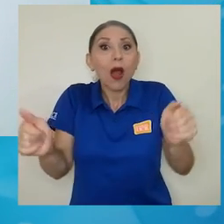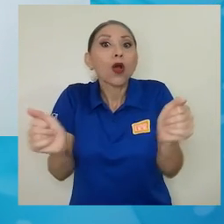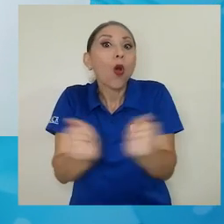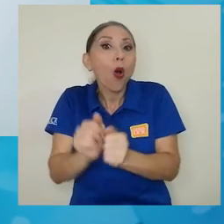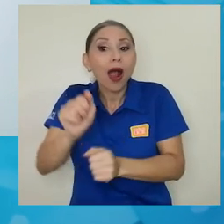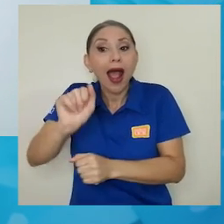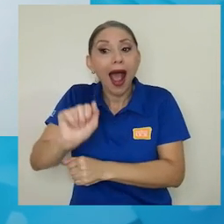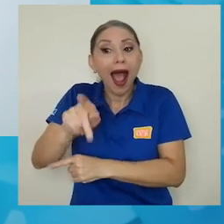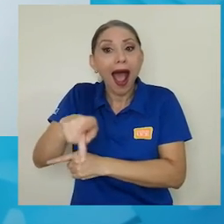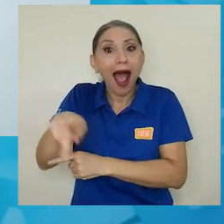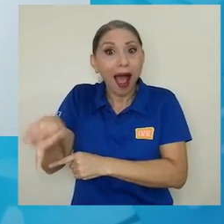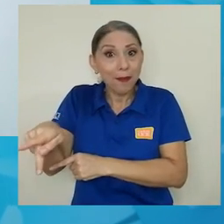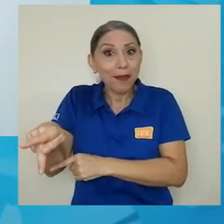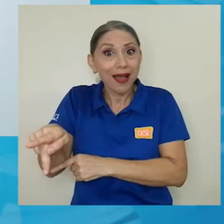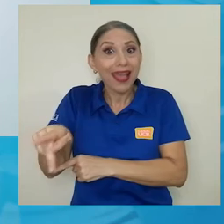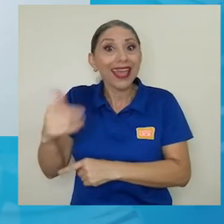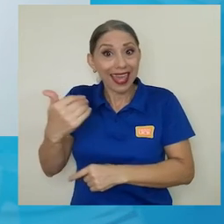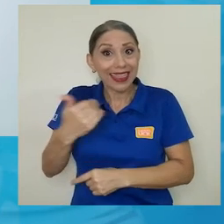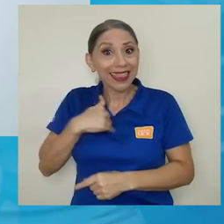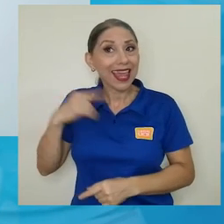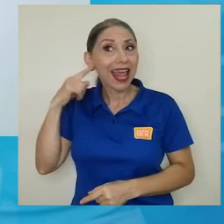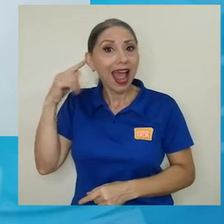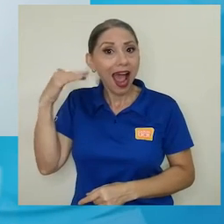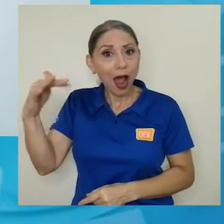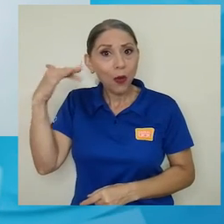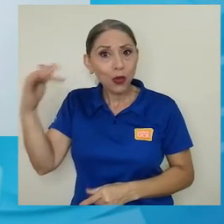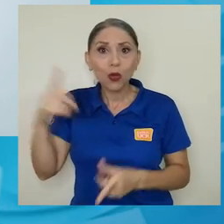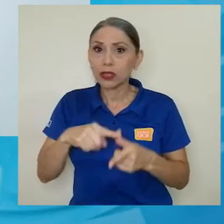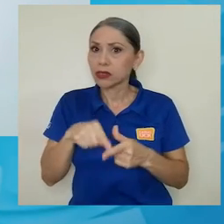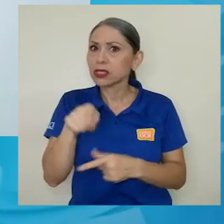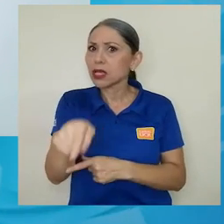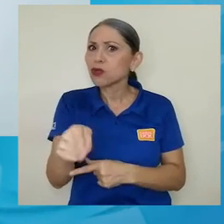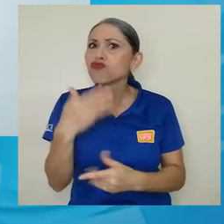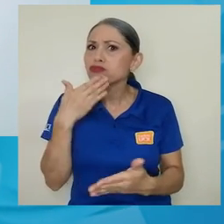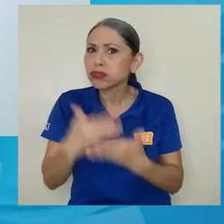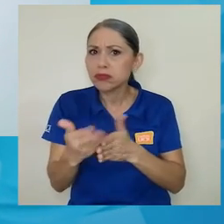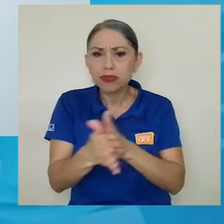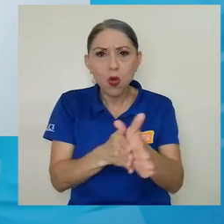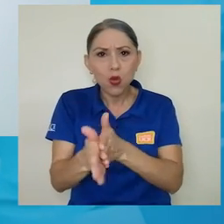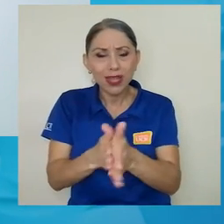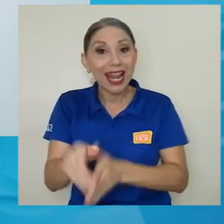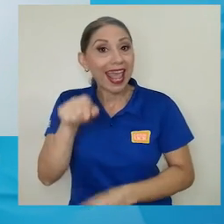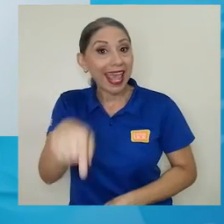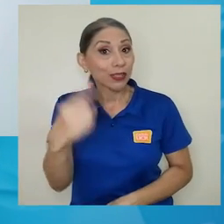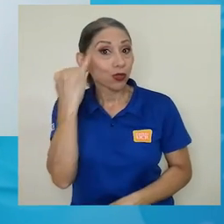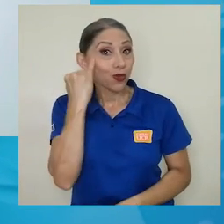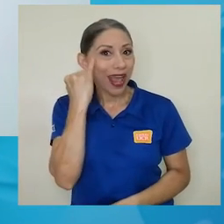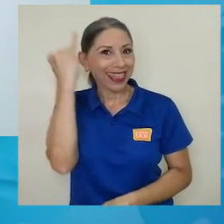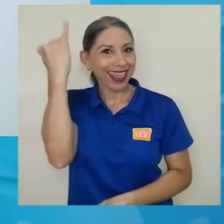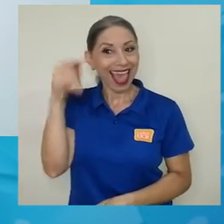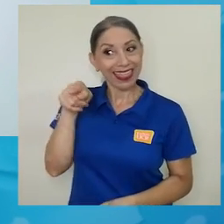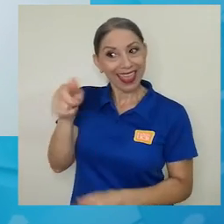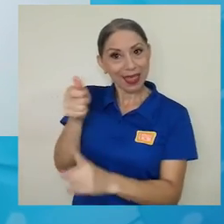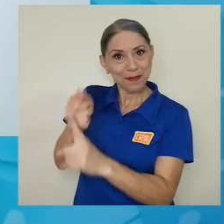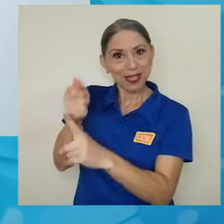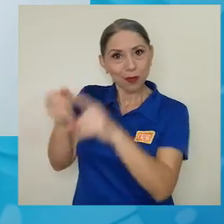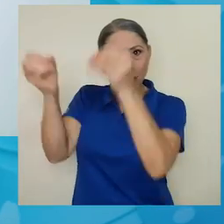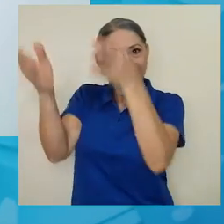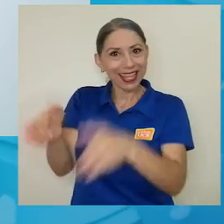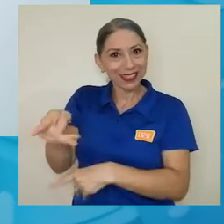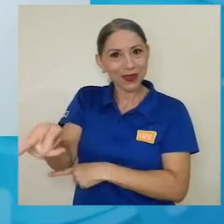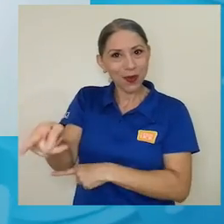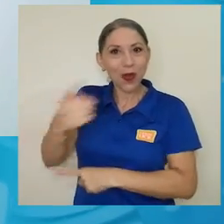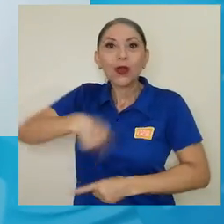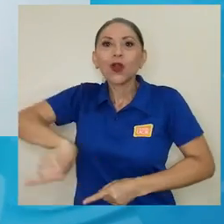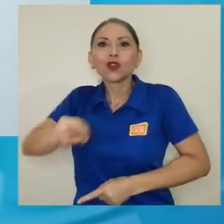tiene audio, entonces venía a ser un recurso muy útil y esa es una idea del maestro que nosotros entonces